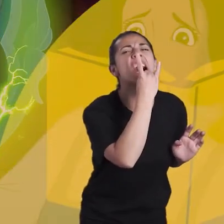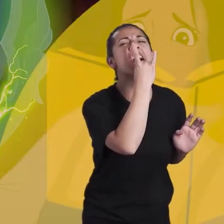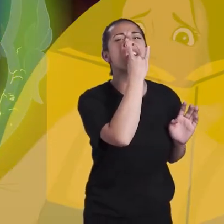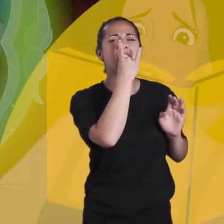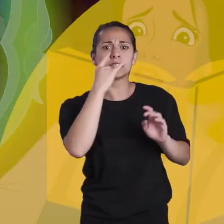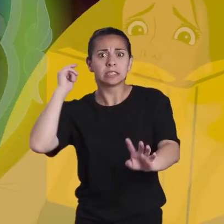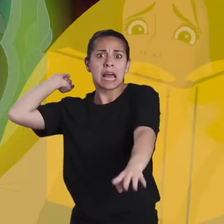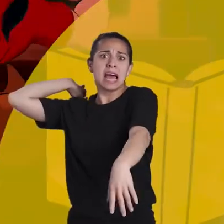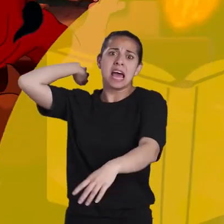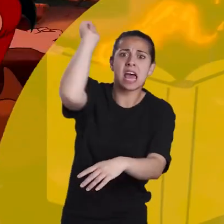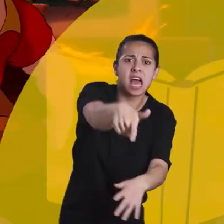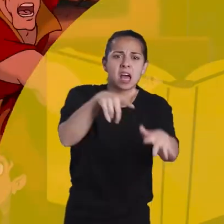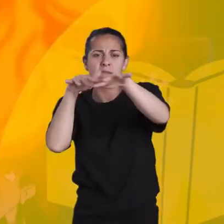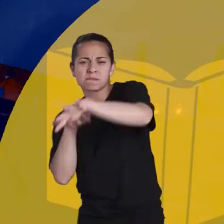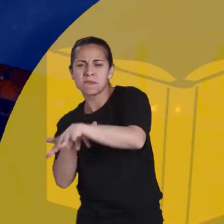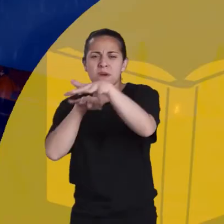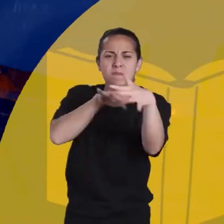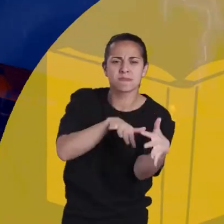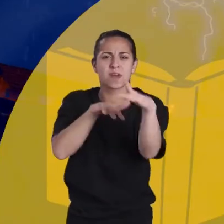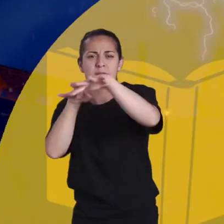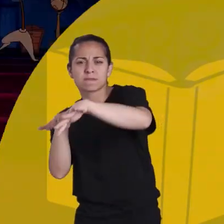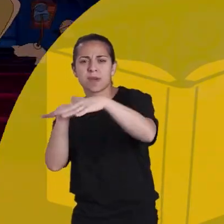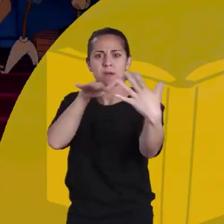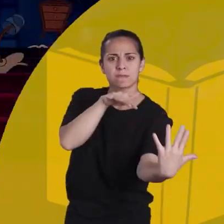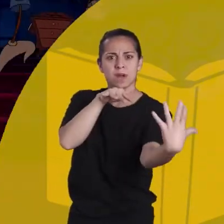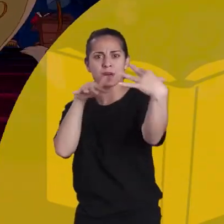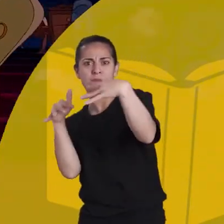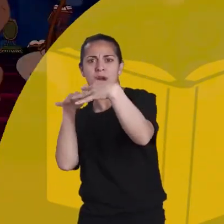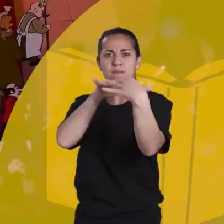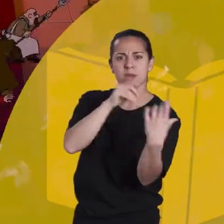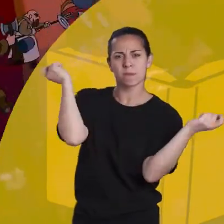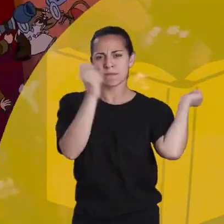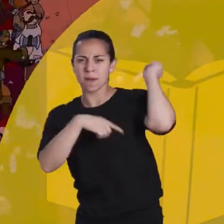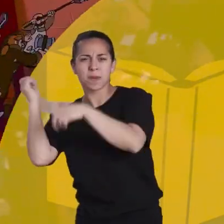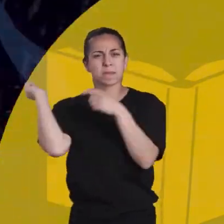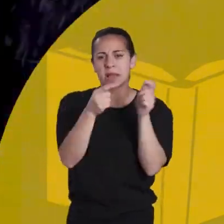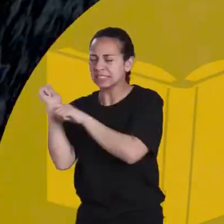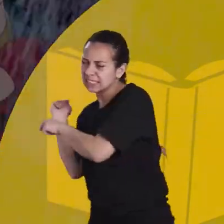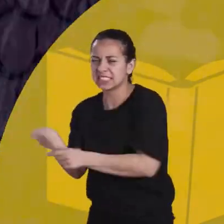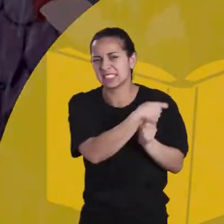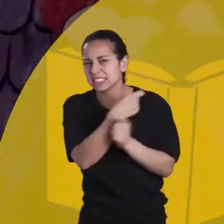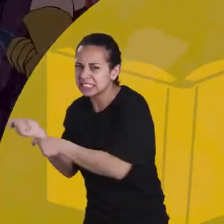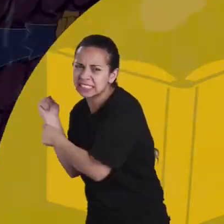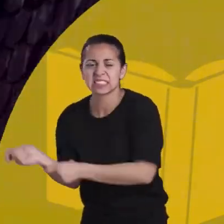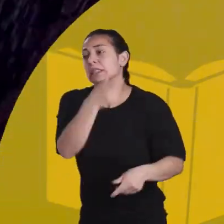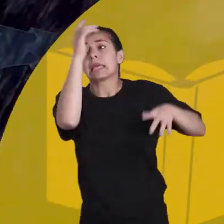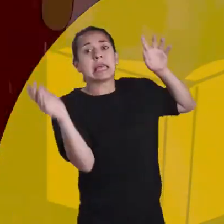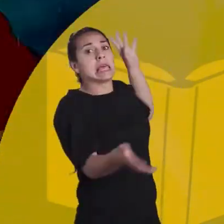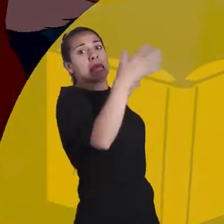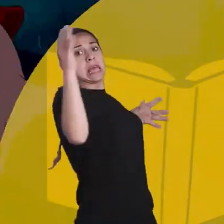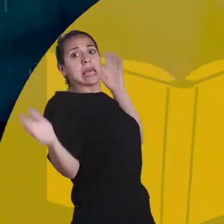Todos se asustan y salen a atrapar a la bestia. Mientras todo el castillo lucha contra los intrusos, Gastón y la bestia se